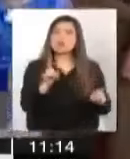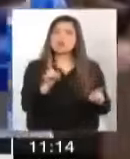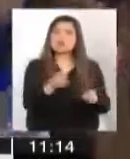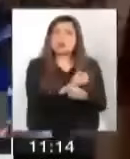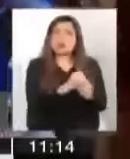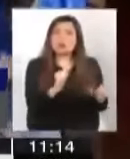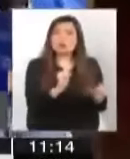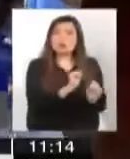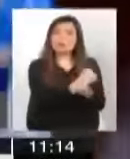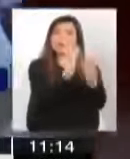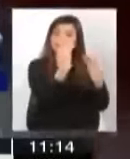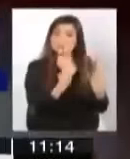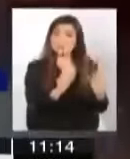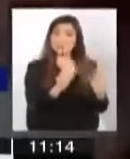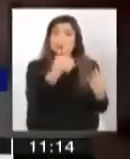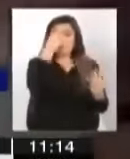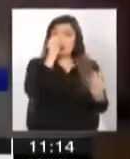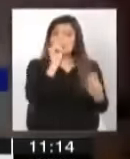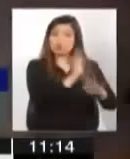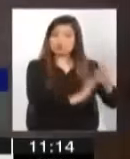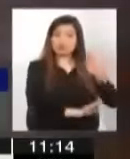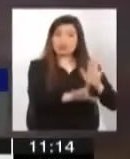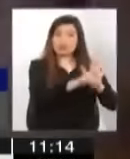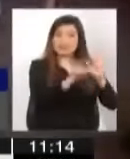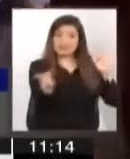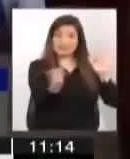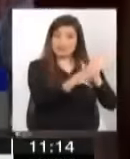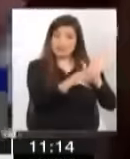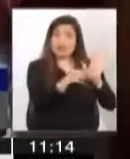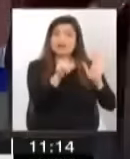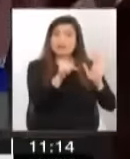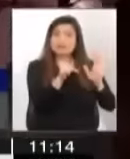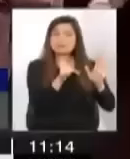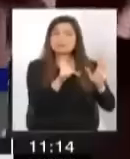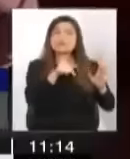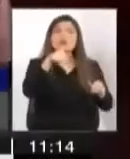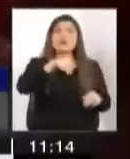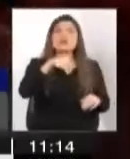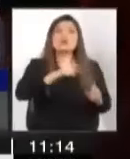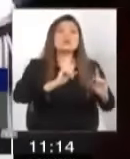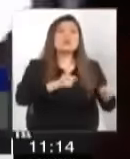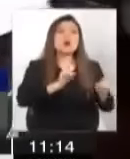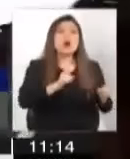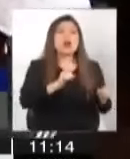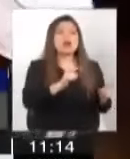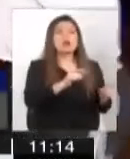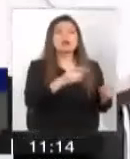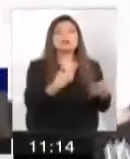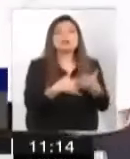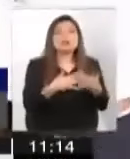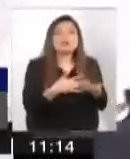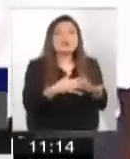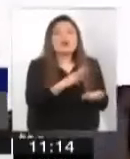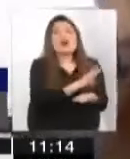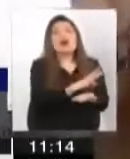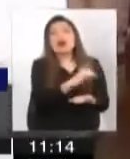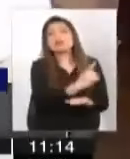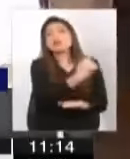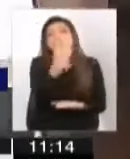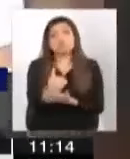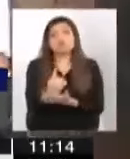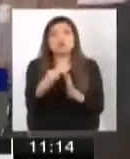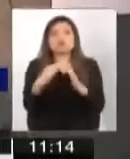que son de protección pero que han cometido delitos, hoy día están igual en los centros de protección, porque no tenemos una oferta o un